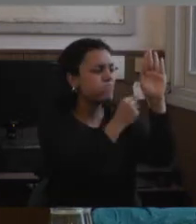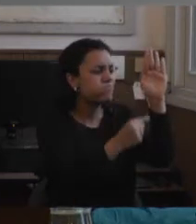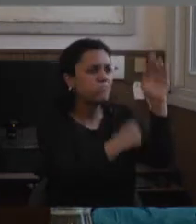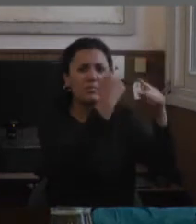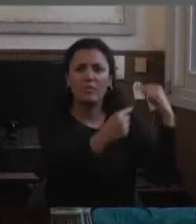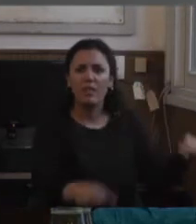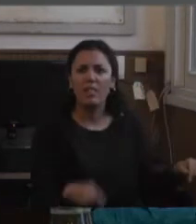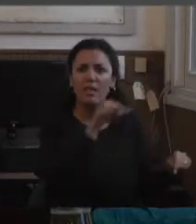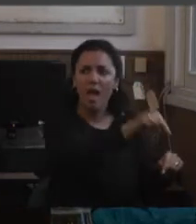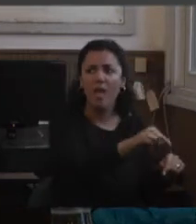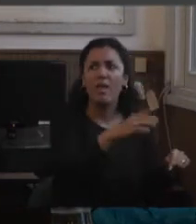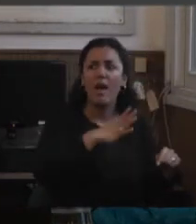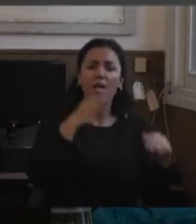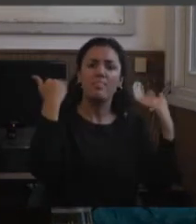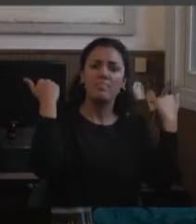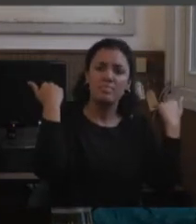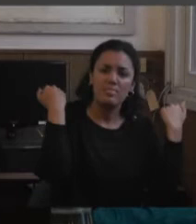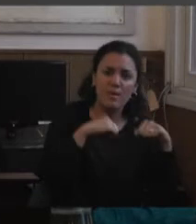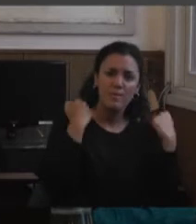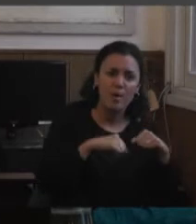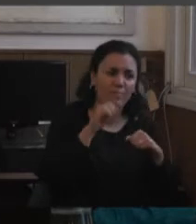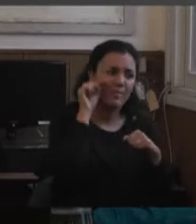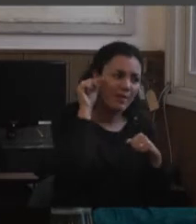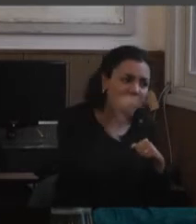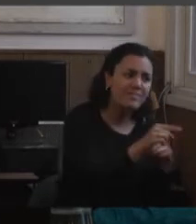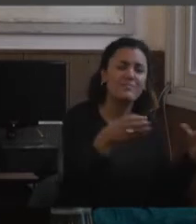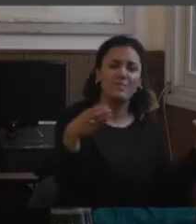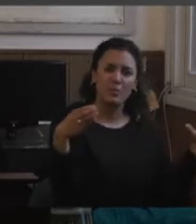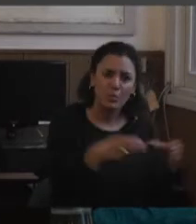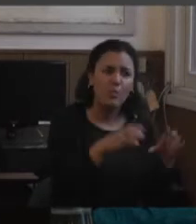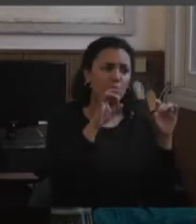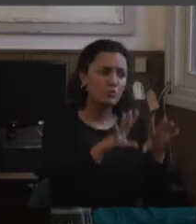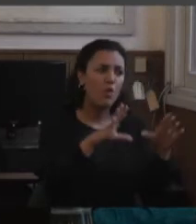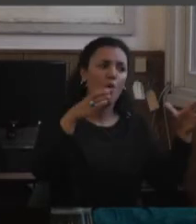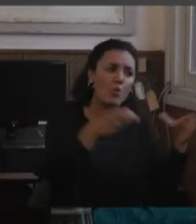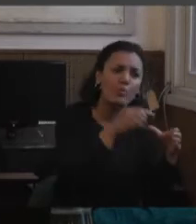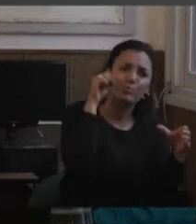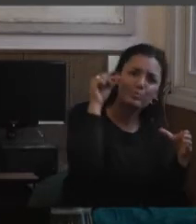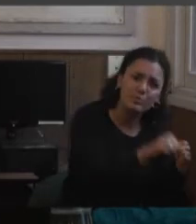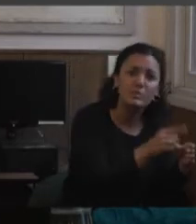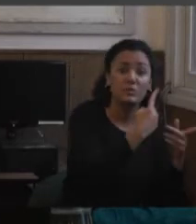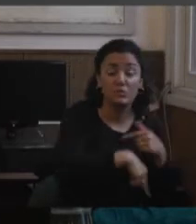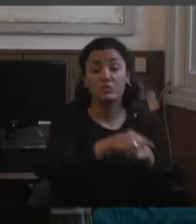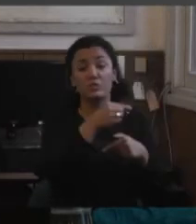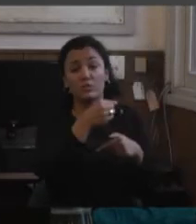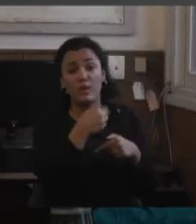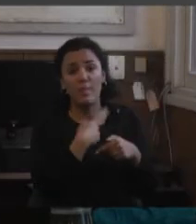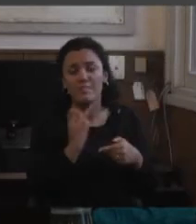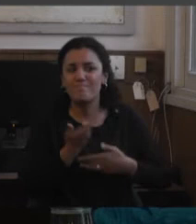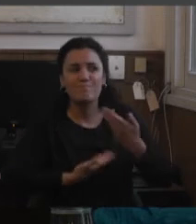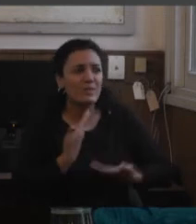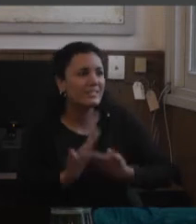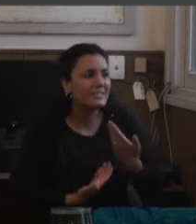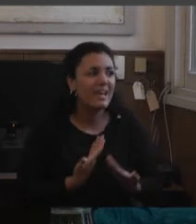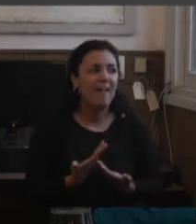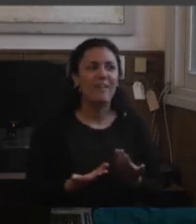de ese deporte para ese colectivo, entonces ahí lo que me pongo a jugar de esto que yo me cuenta que a mí me molestaba pero no